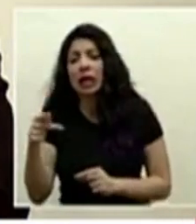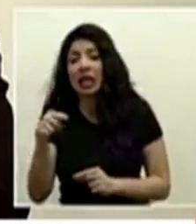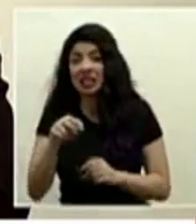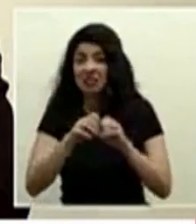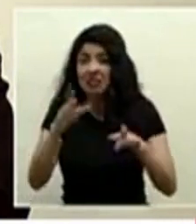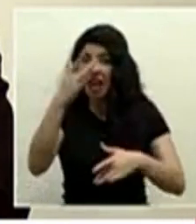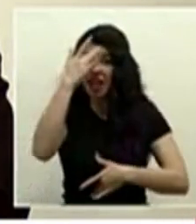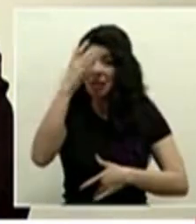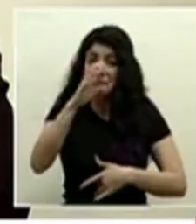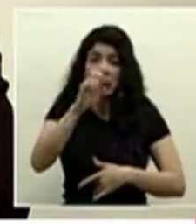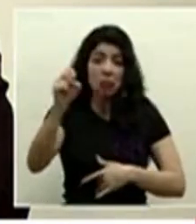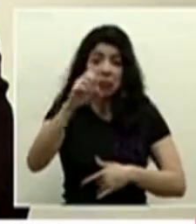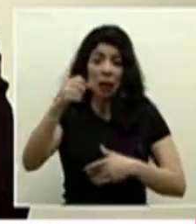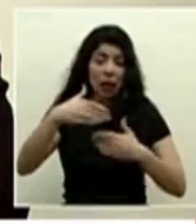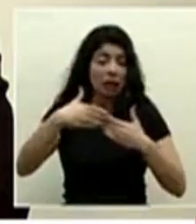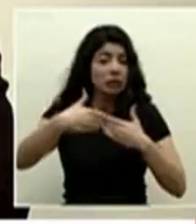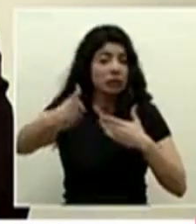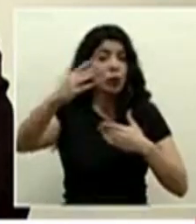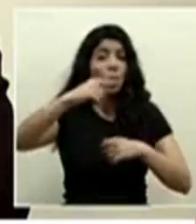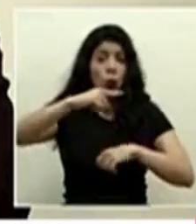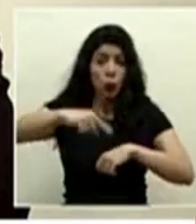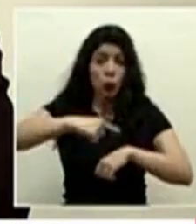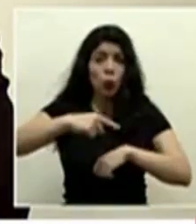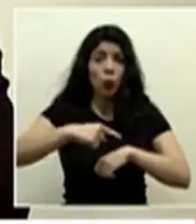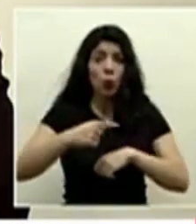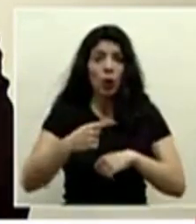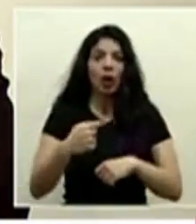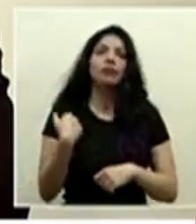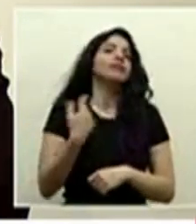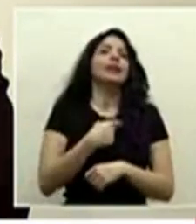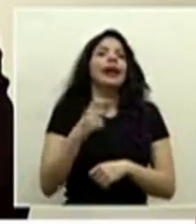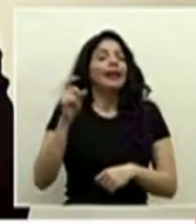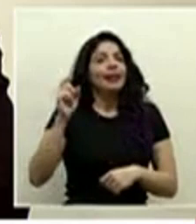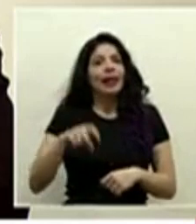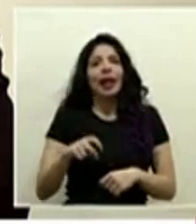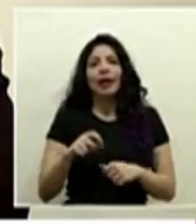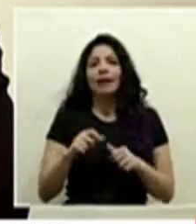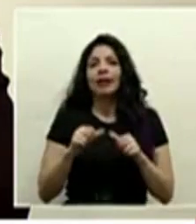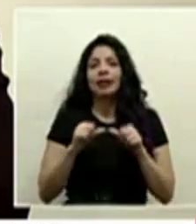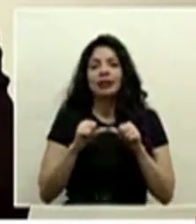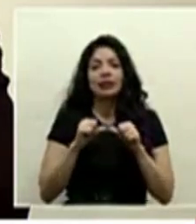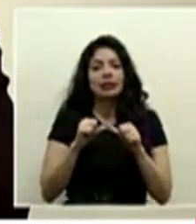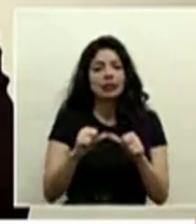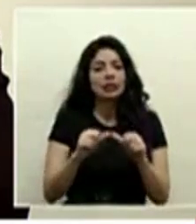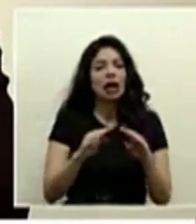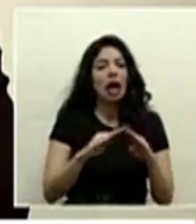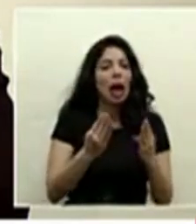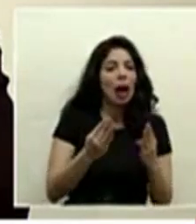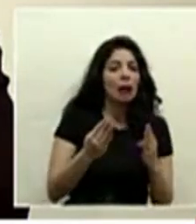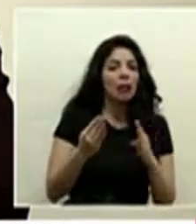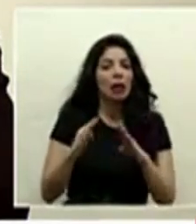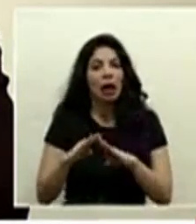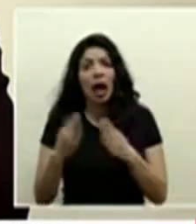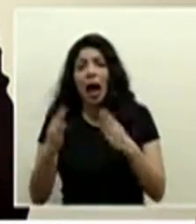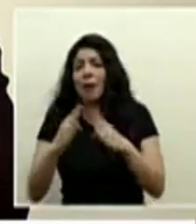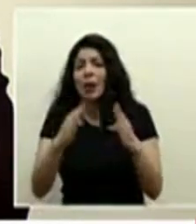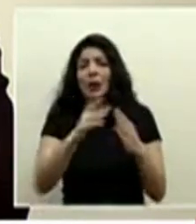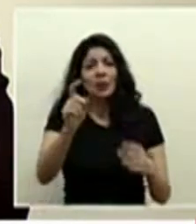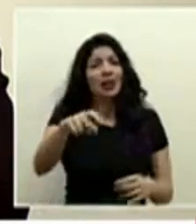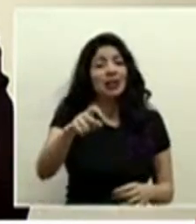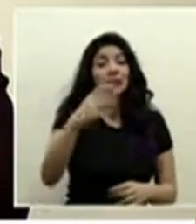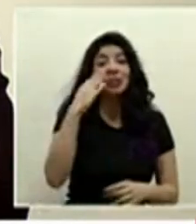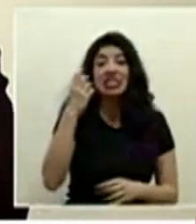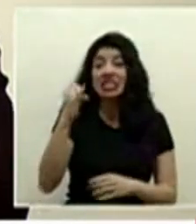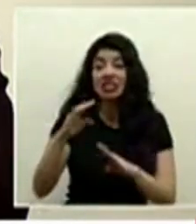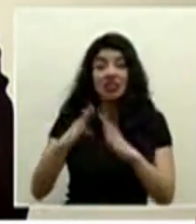muchos meses más y sabemos que va a durar muchos meses más tenemos que eventualmente siempre tener las reaperturas las reaperturas tienen que ocurrir porque si no